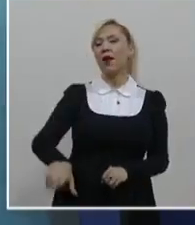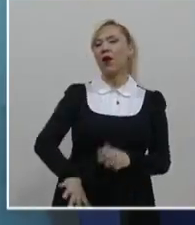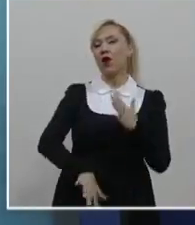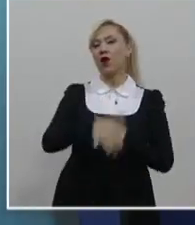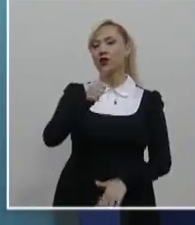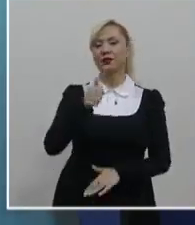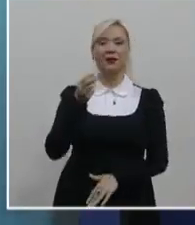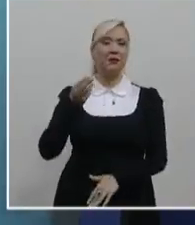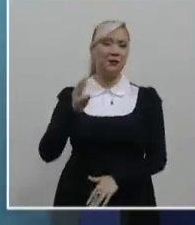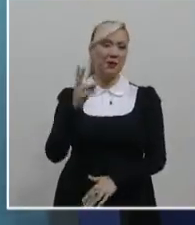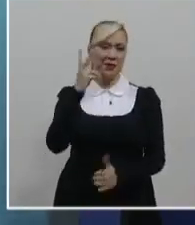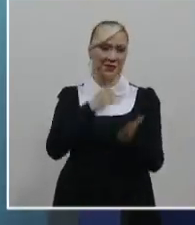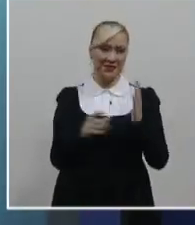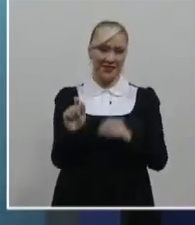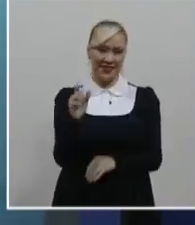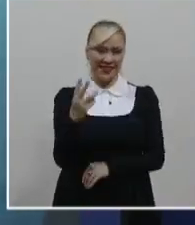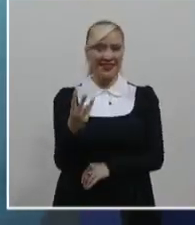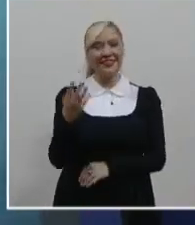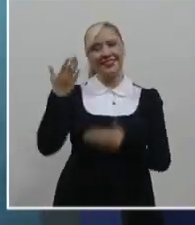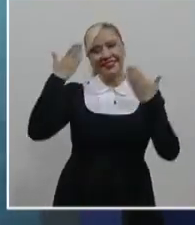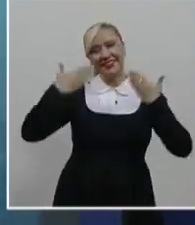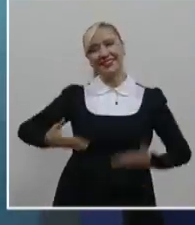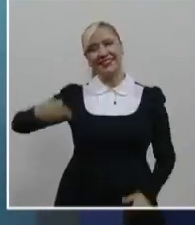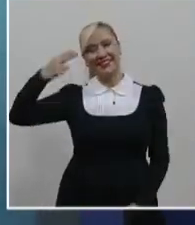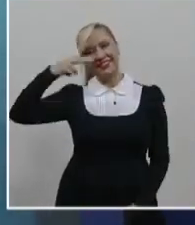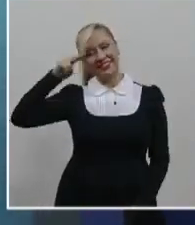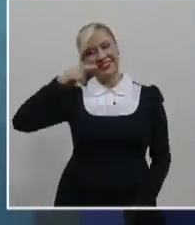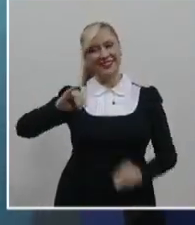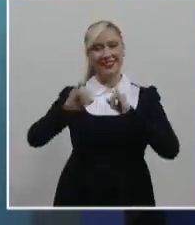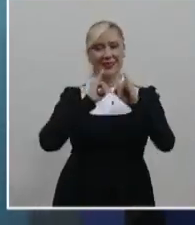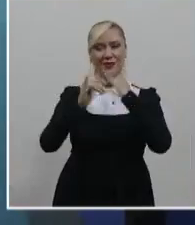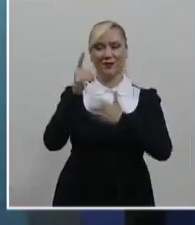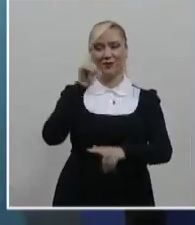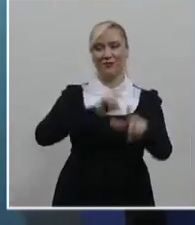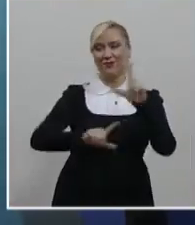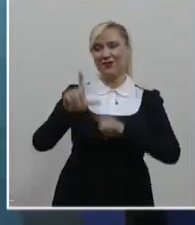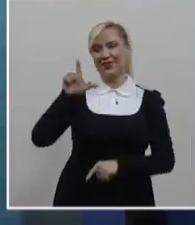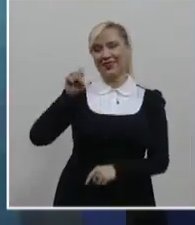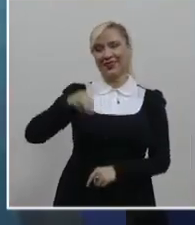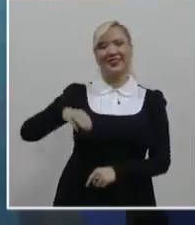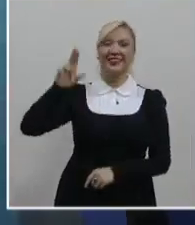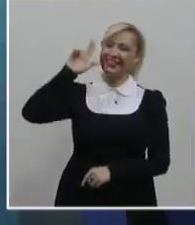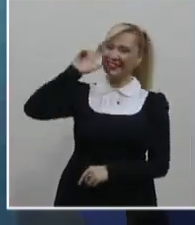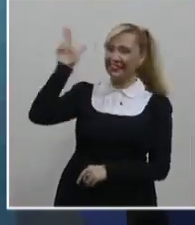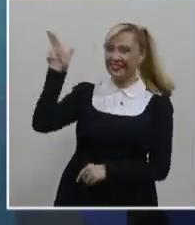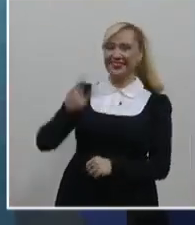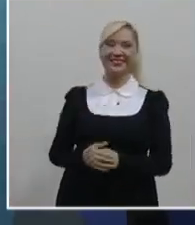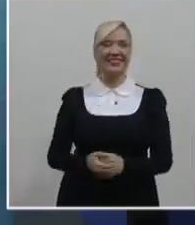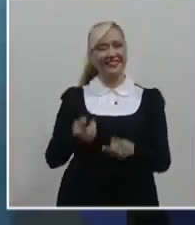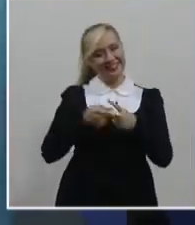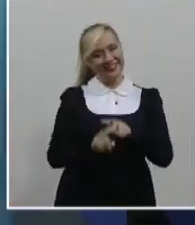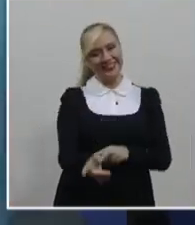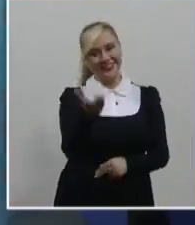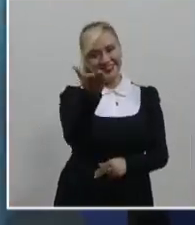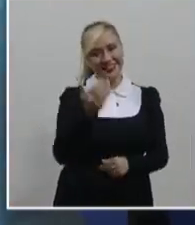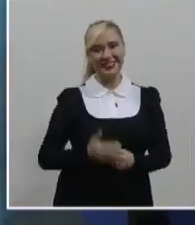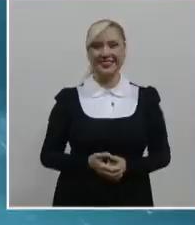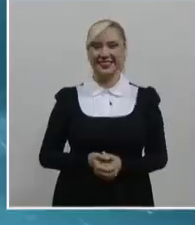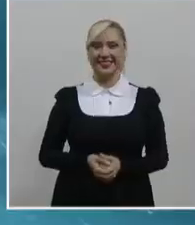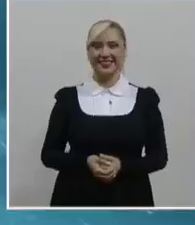2023. Saludo a mi compañera Nidia Díaz en Interpretación en Lengua de Señas Mexicana. Hola, Nidia. Es así como iniciamos.